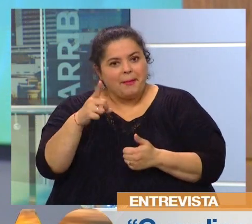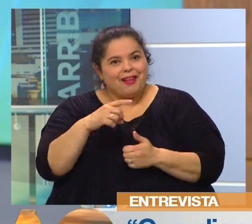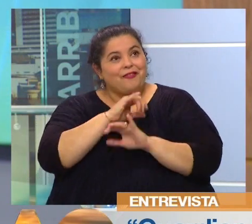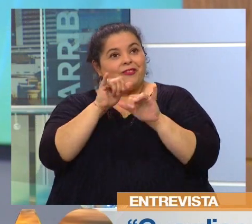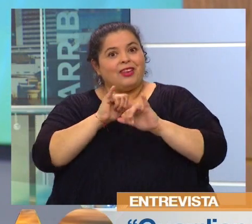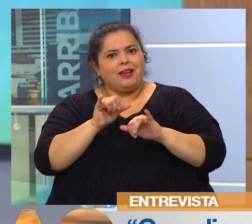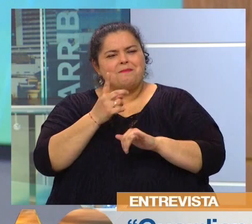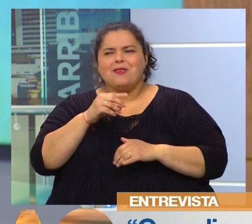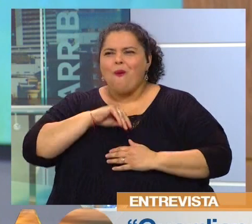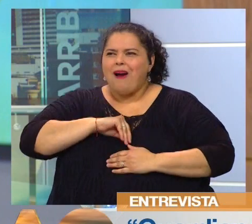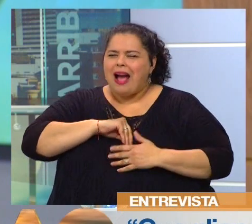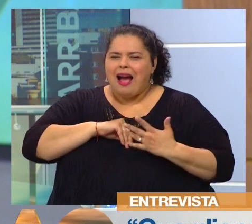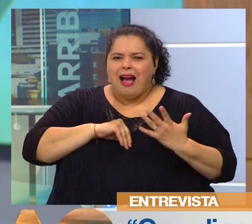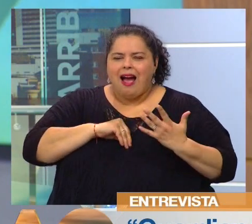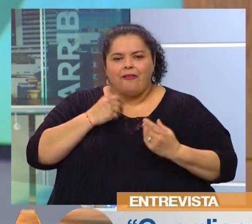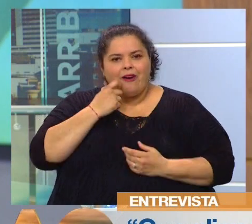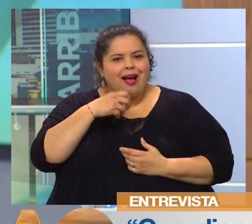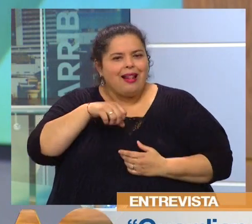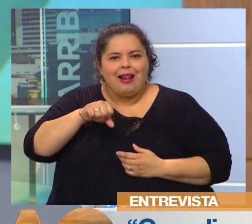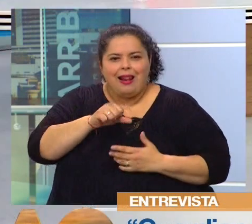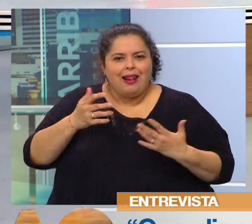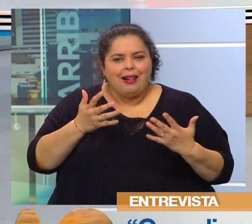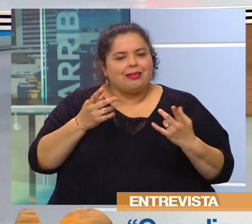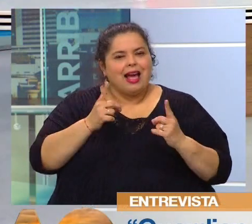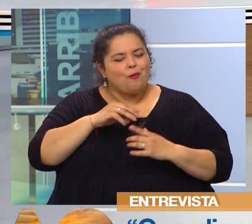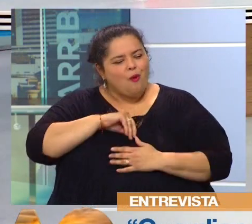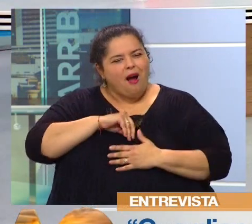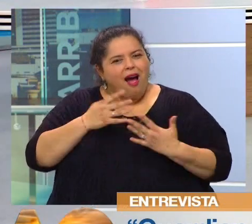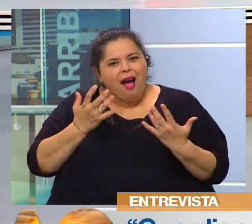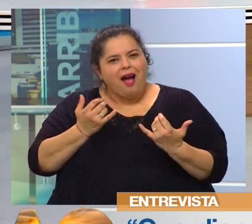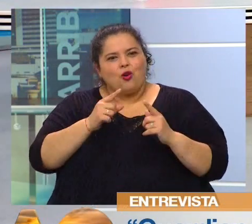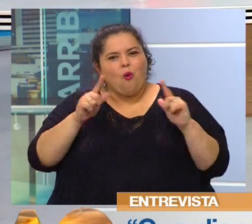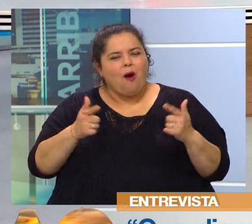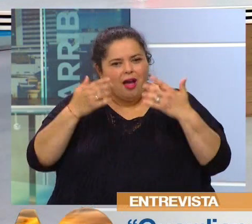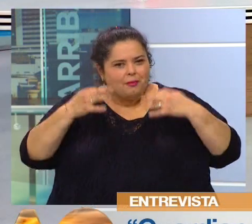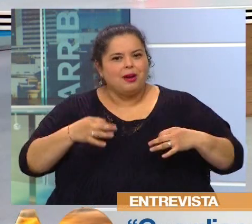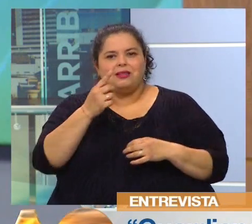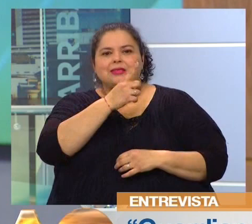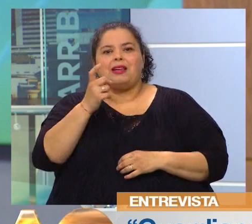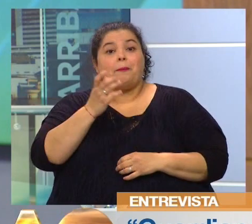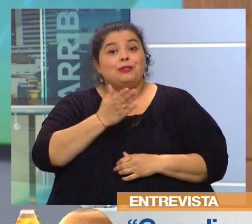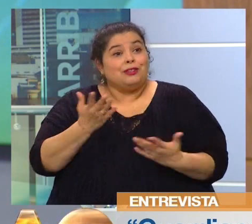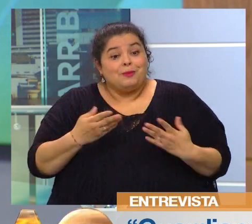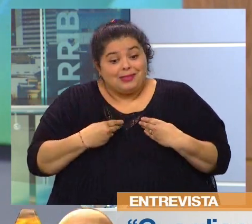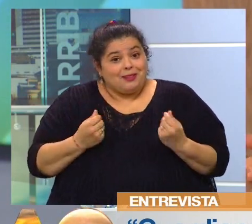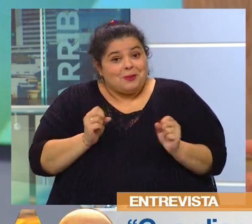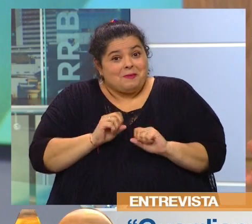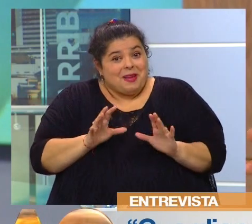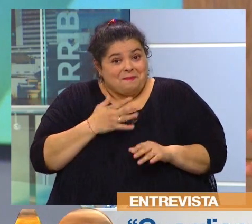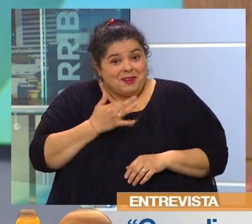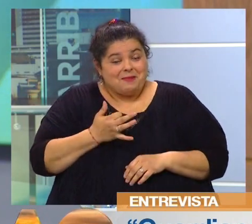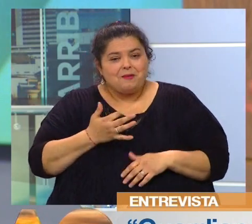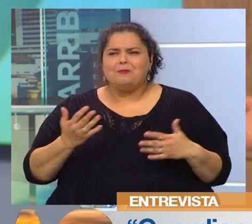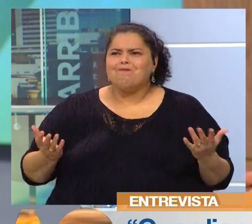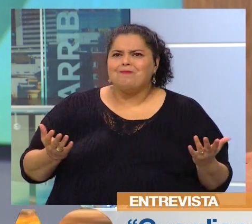algo que no nos cierra, hay algo... O no nos sentimos bien emocionalmente. no nos sentimos bien emocionalmente, o no nos sentimos bien. ¿Viste esa